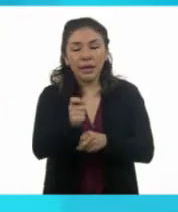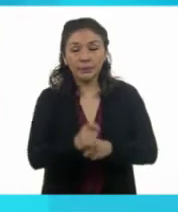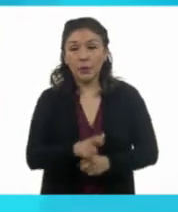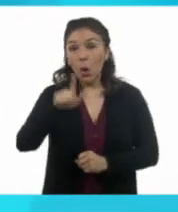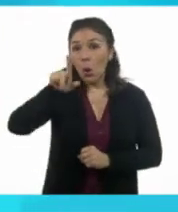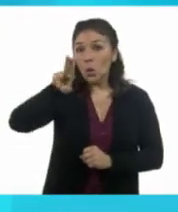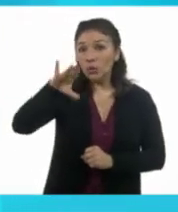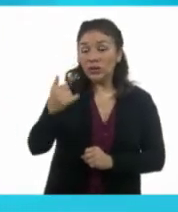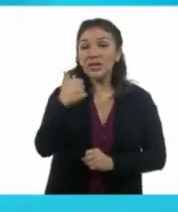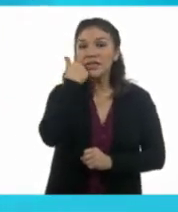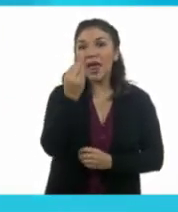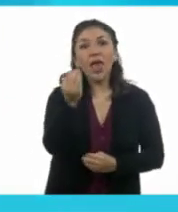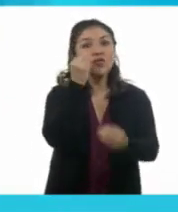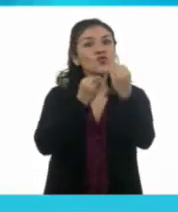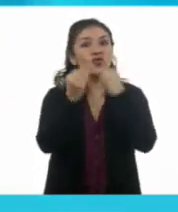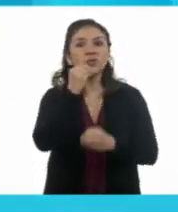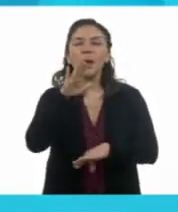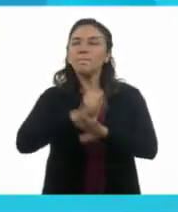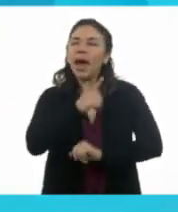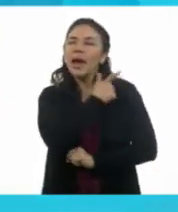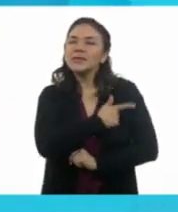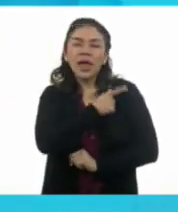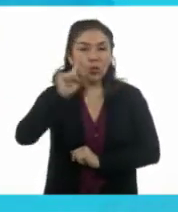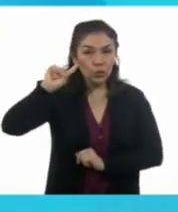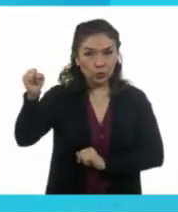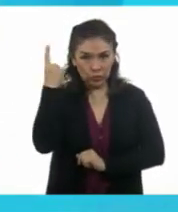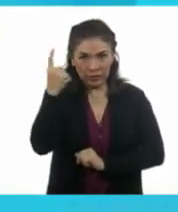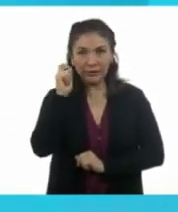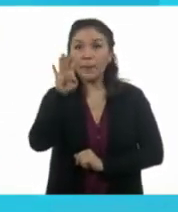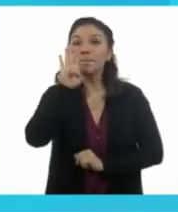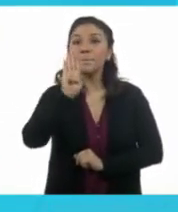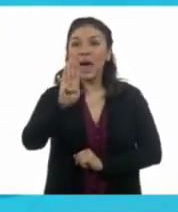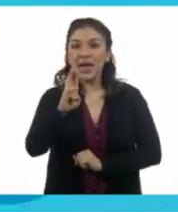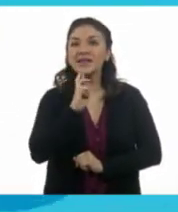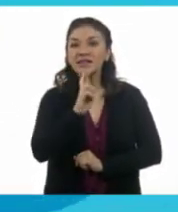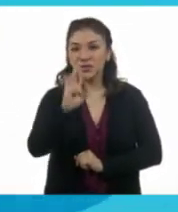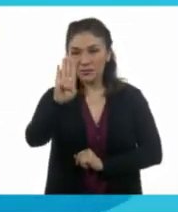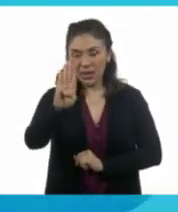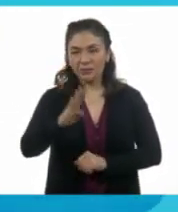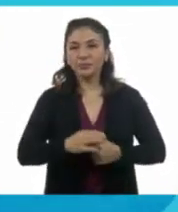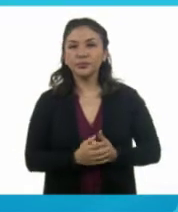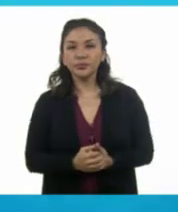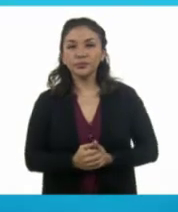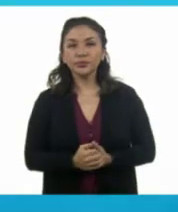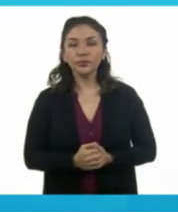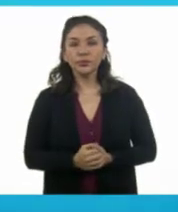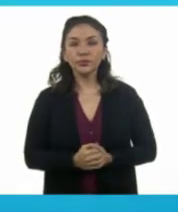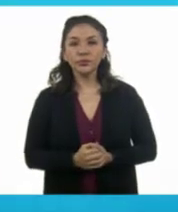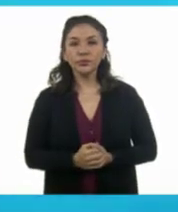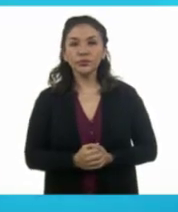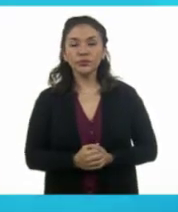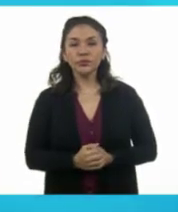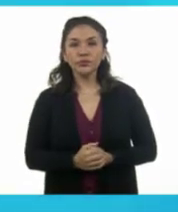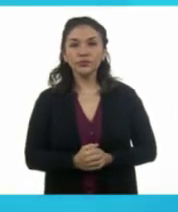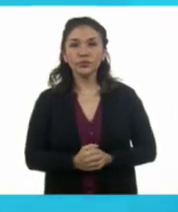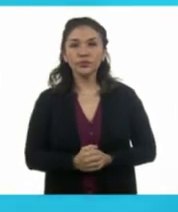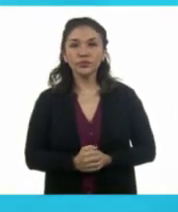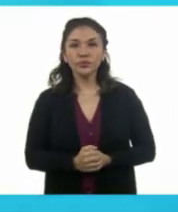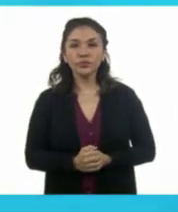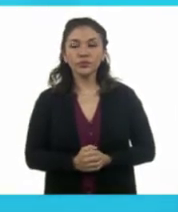Lucy, mi comida favorita en el inciso B. Lucy. Vamos a poner a Lucy. Lucy. Ajá.